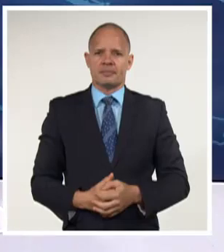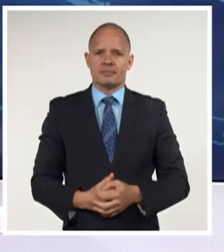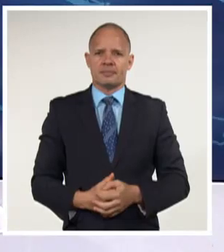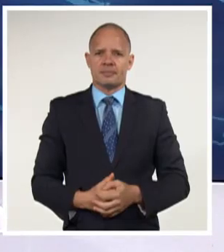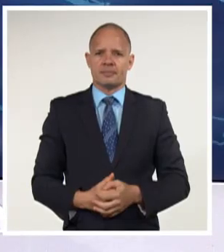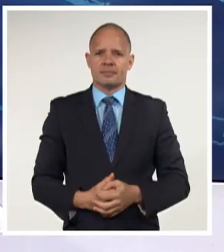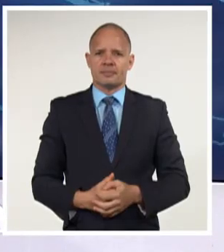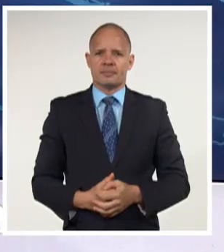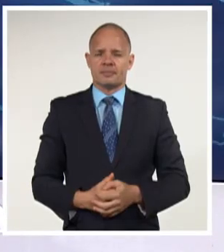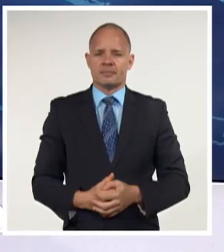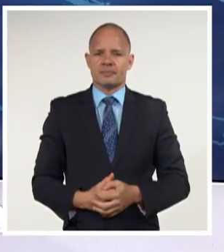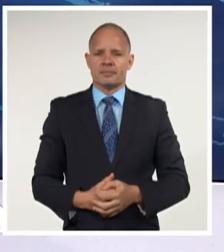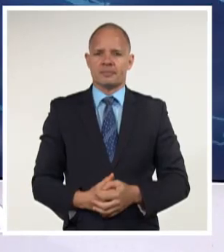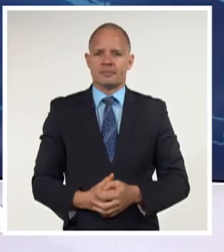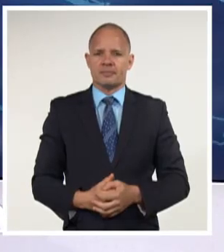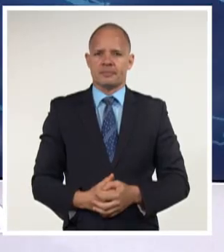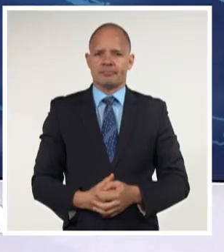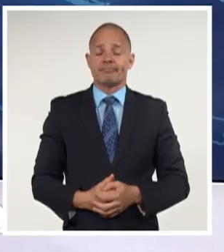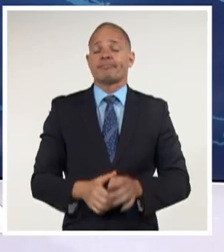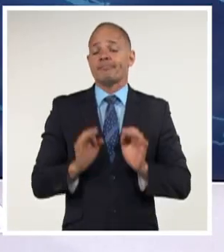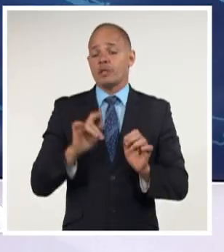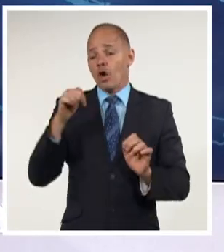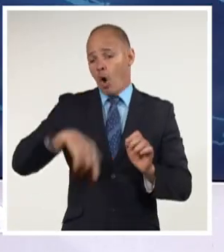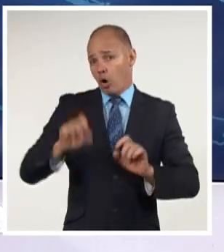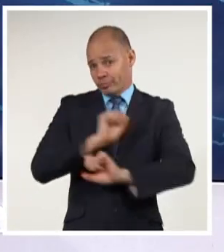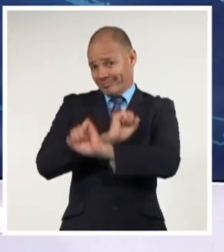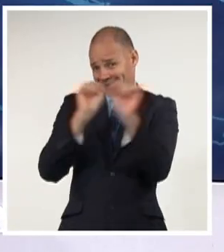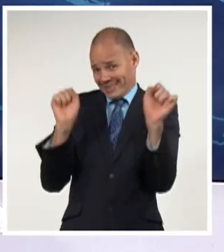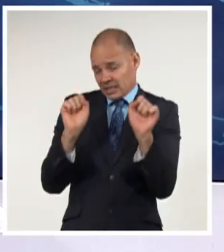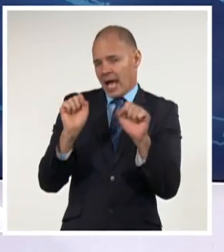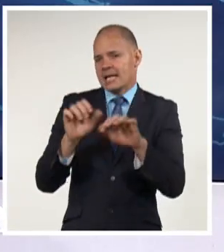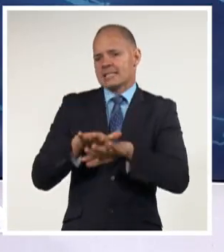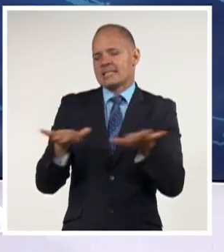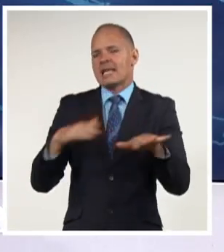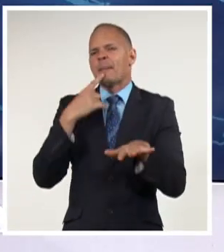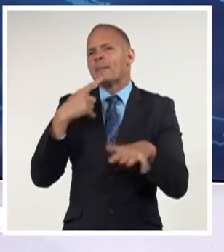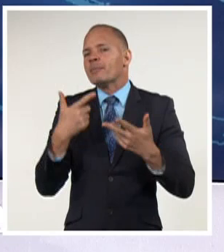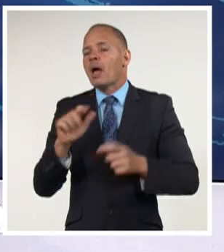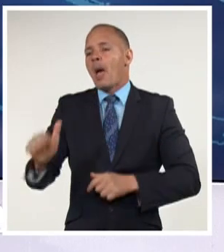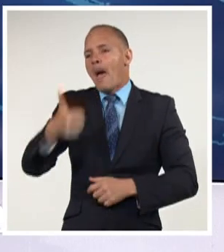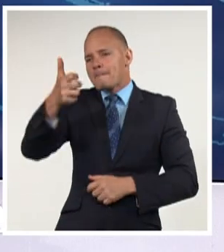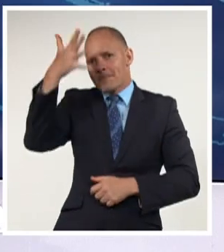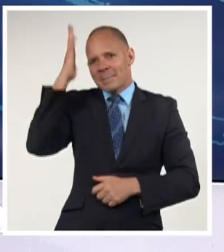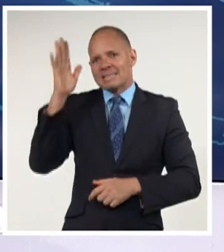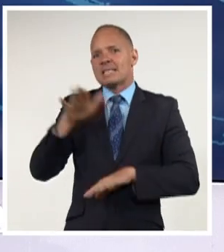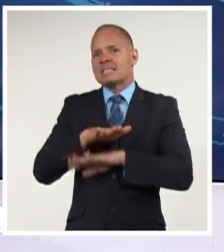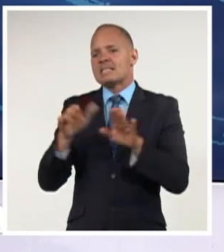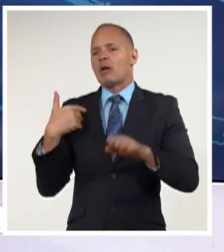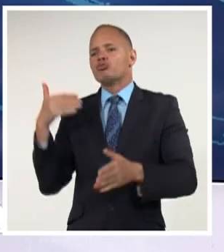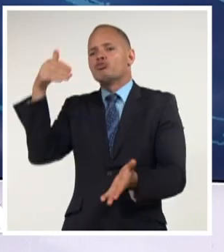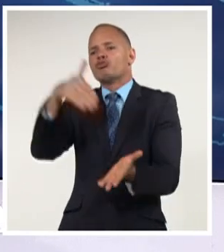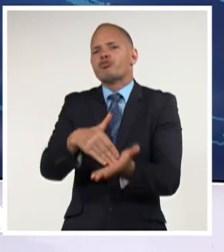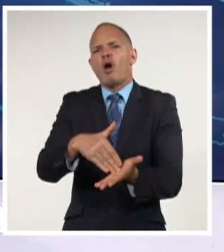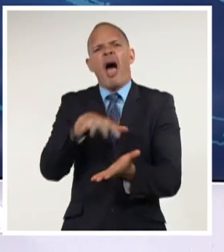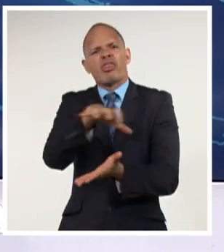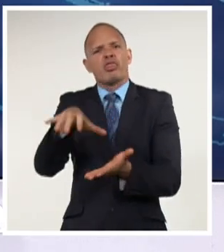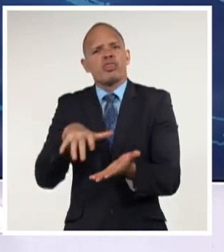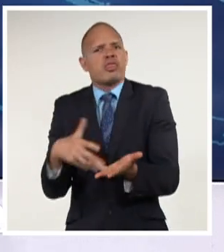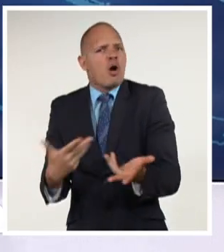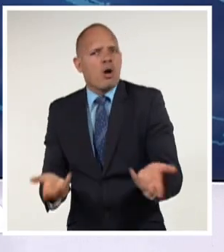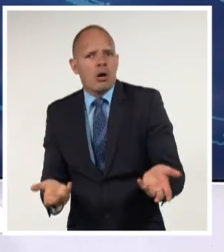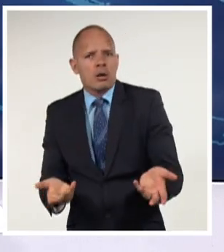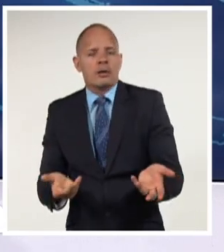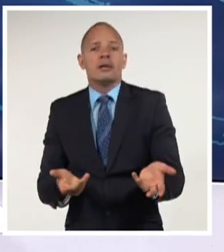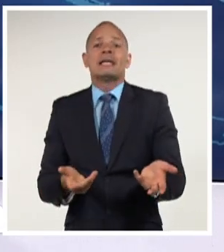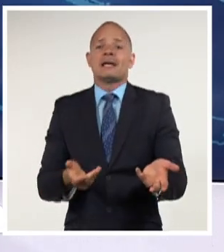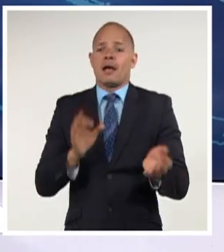Y mientras en la mañana llegó el primer secretario del Comité Central del Partido Comunista y Presidente de la República de Cuba, Miguel Díaz Canel